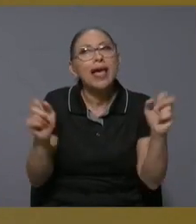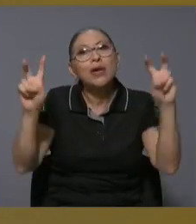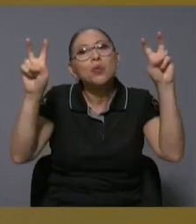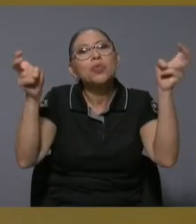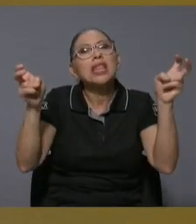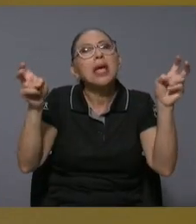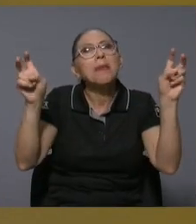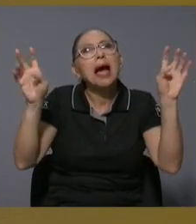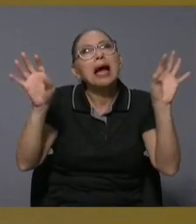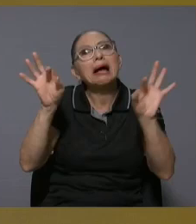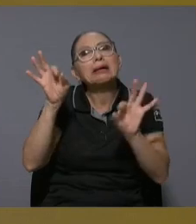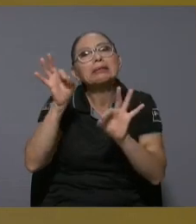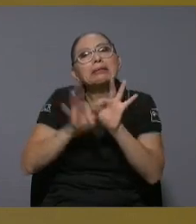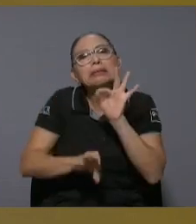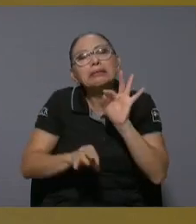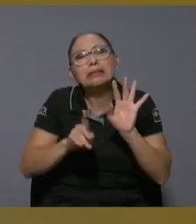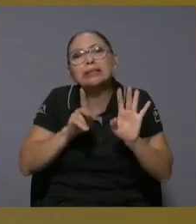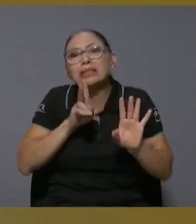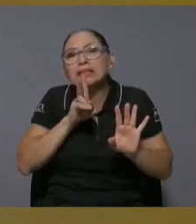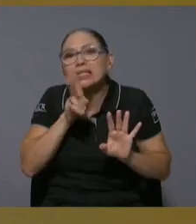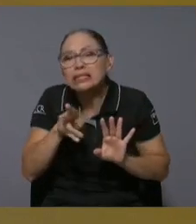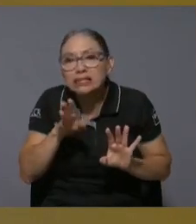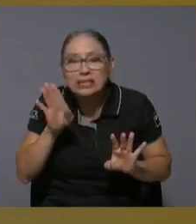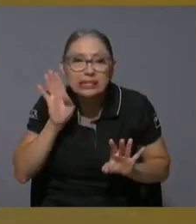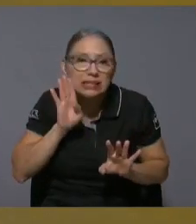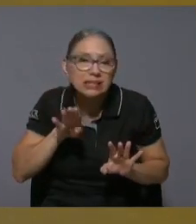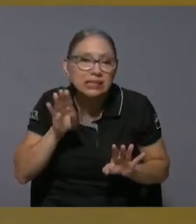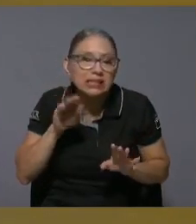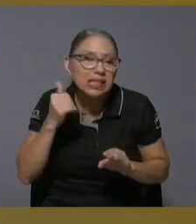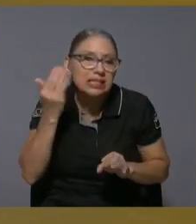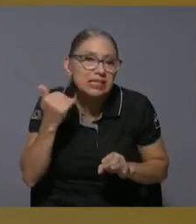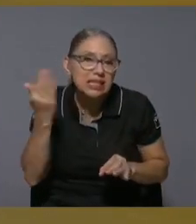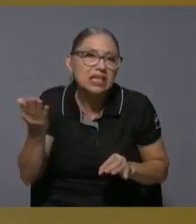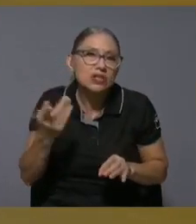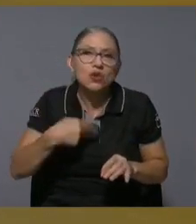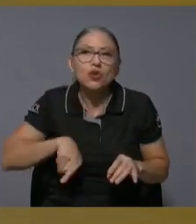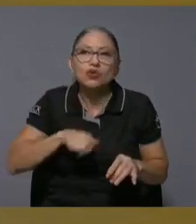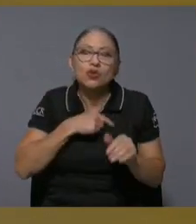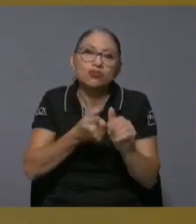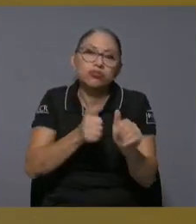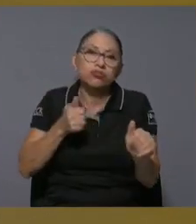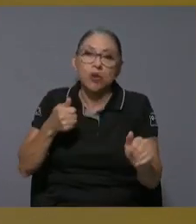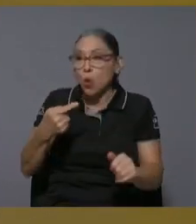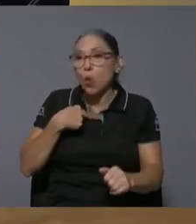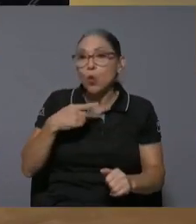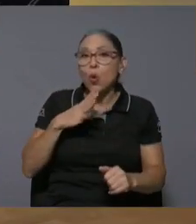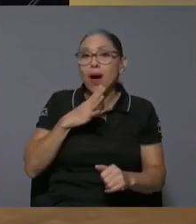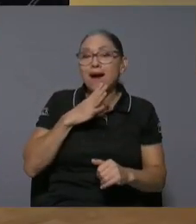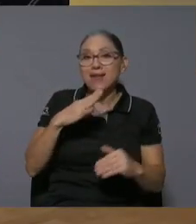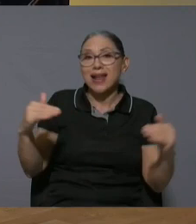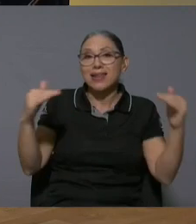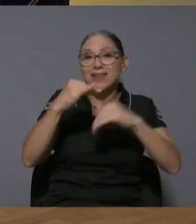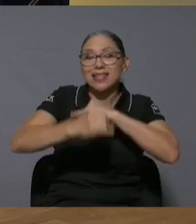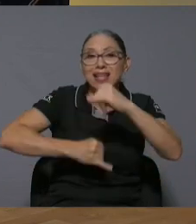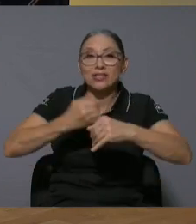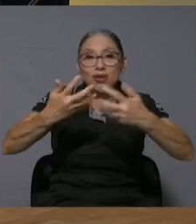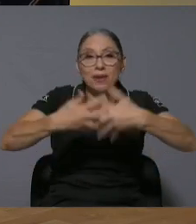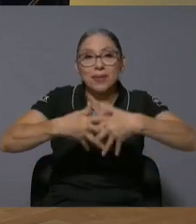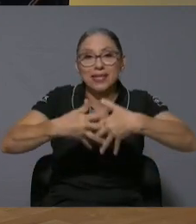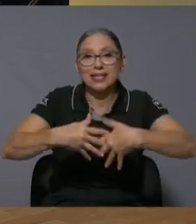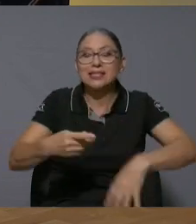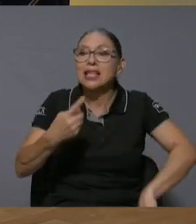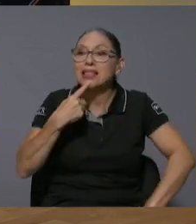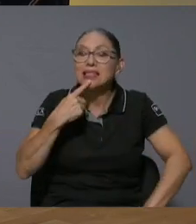quedado de hecho a nivel internacional uno habla con empresas o digamos que invierten en este tipo de proyectos dicen nosotros tenemos